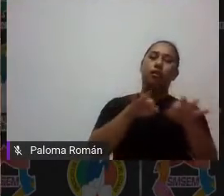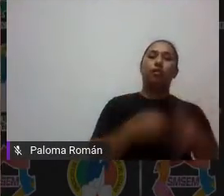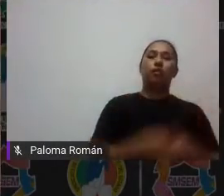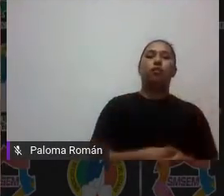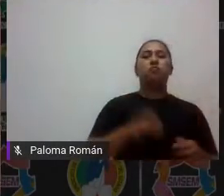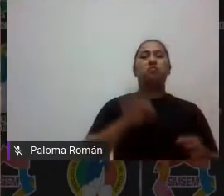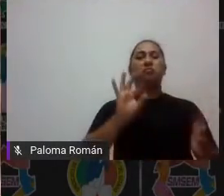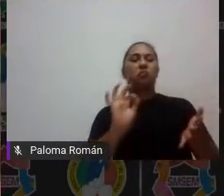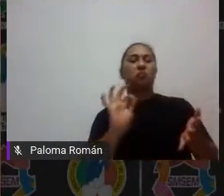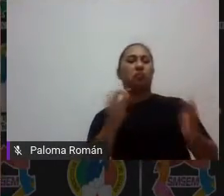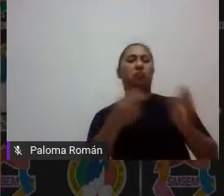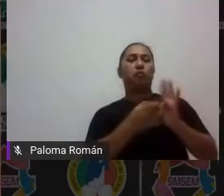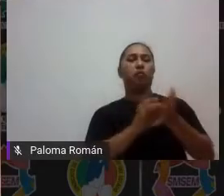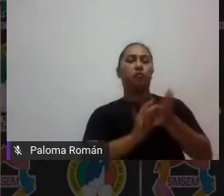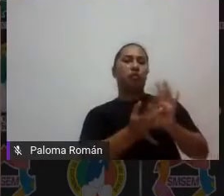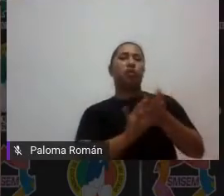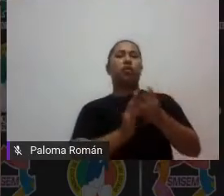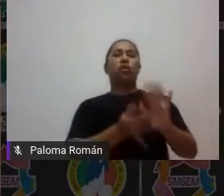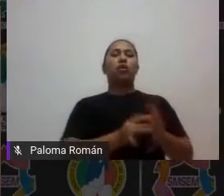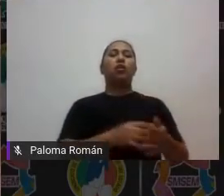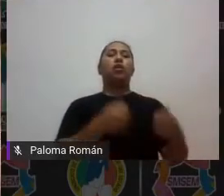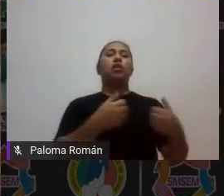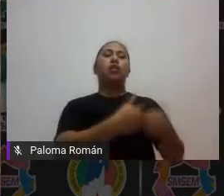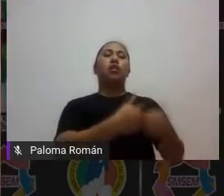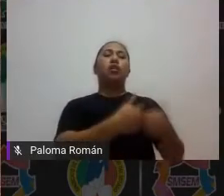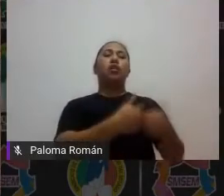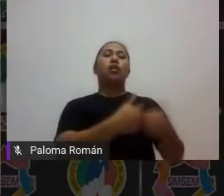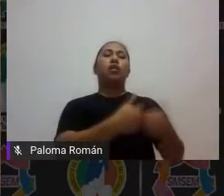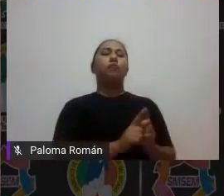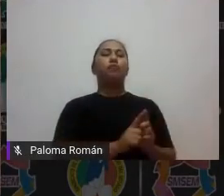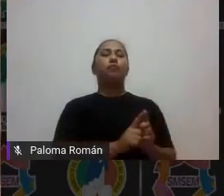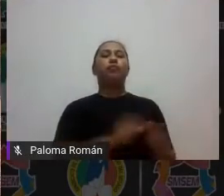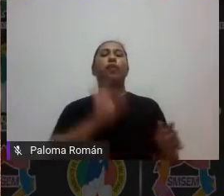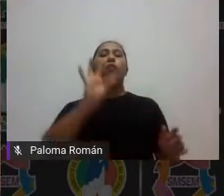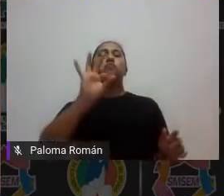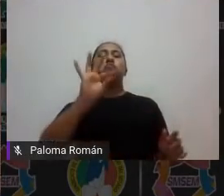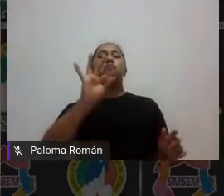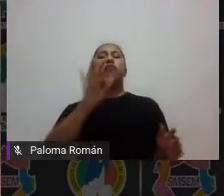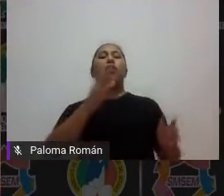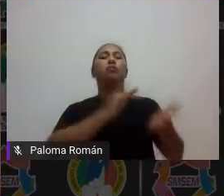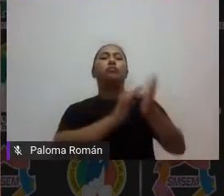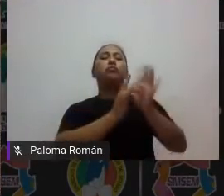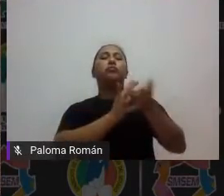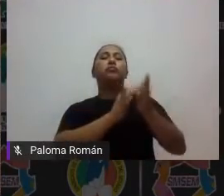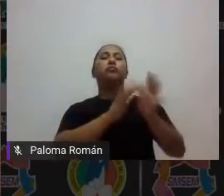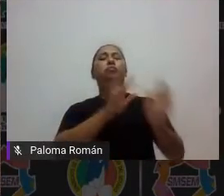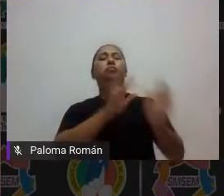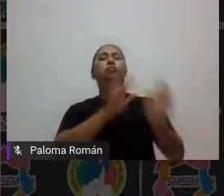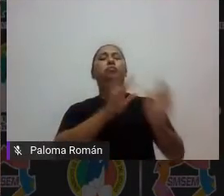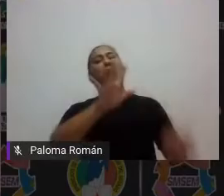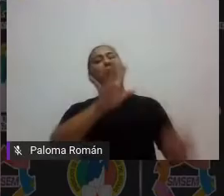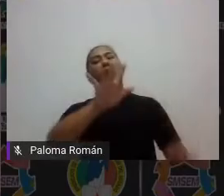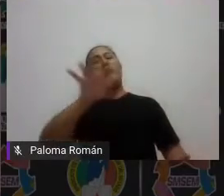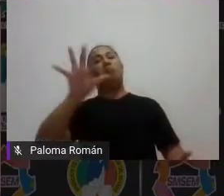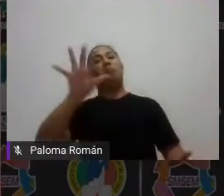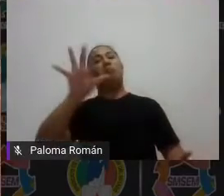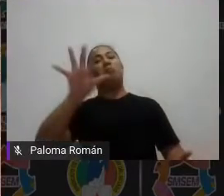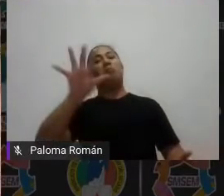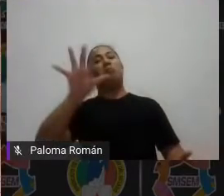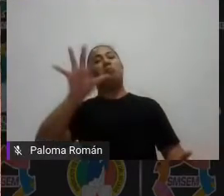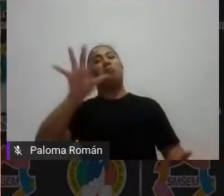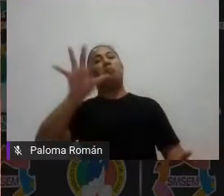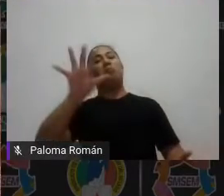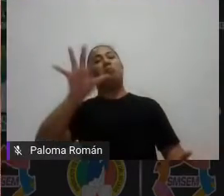orgánicense sólo tienen equipos no más tienen 40 minutos 50 minutos para organizar su exposición oral